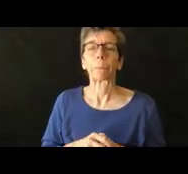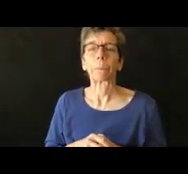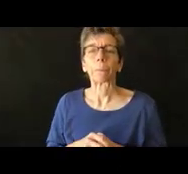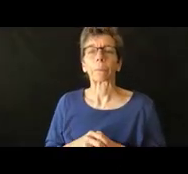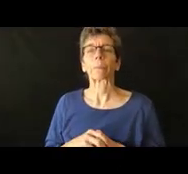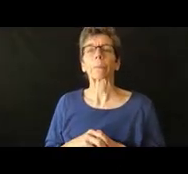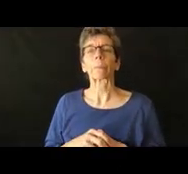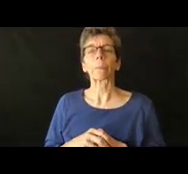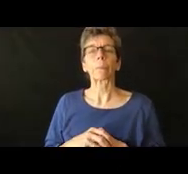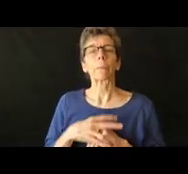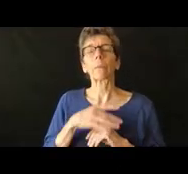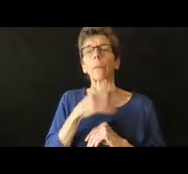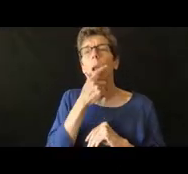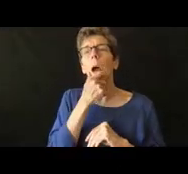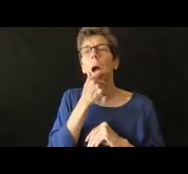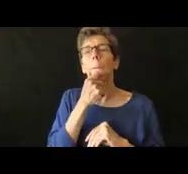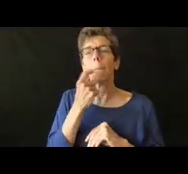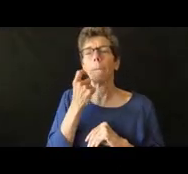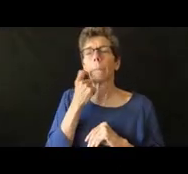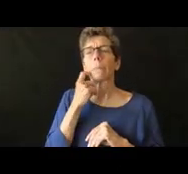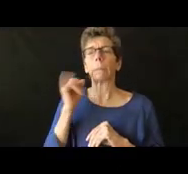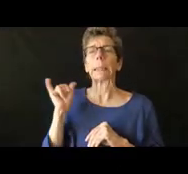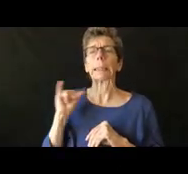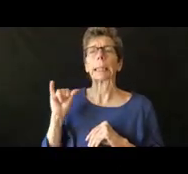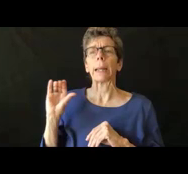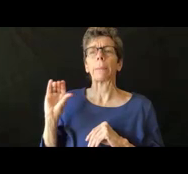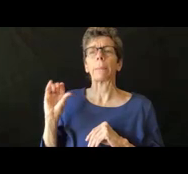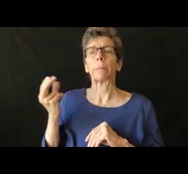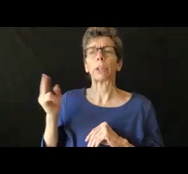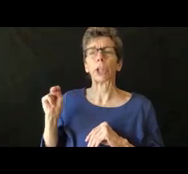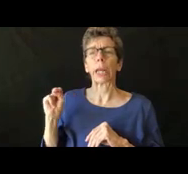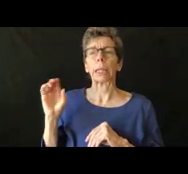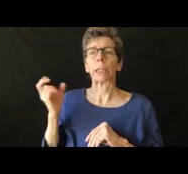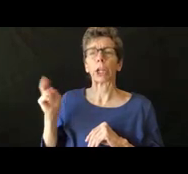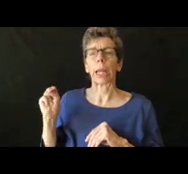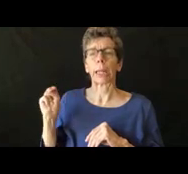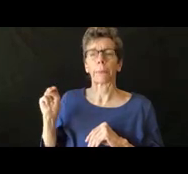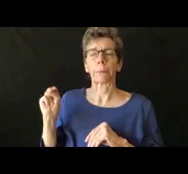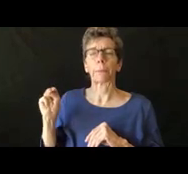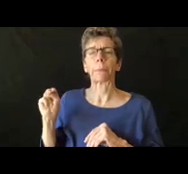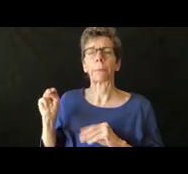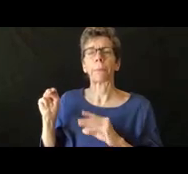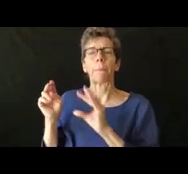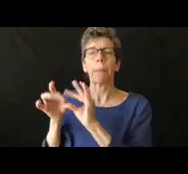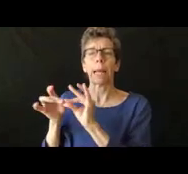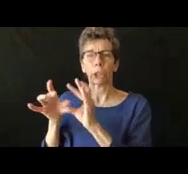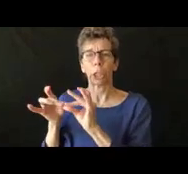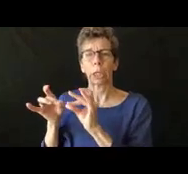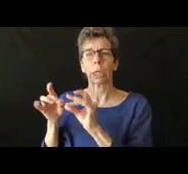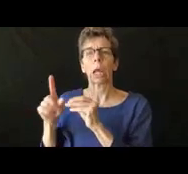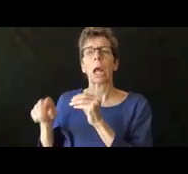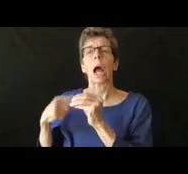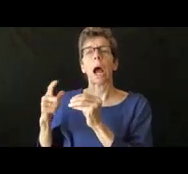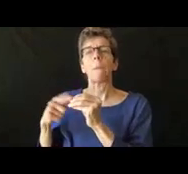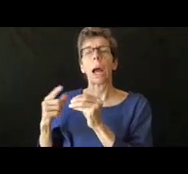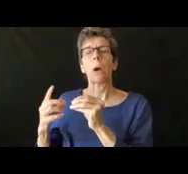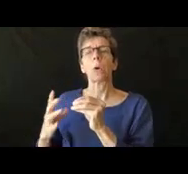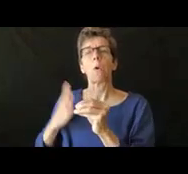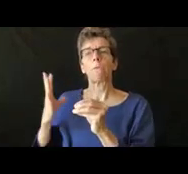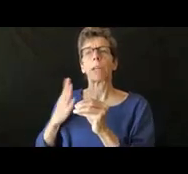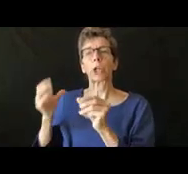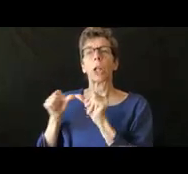y como Chin Chin mencionó con lo que respecta a lo temporal y cambios